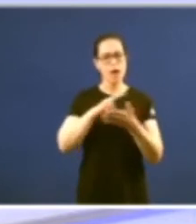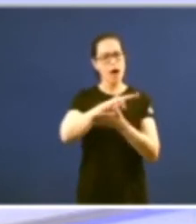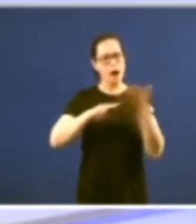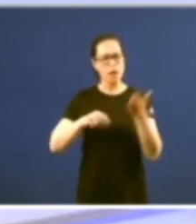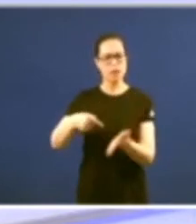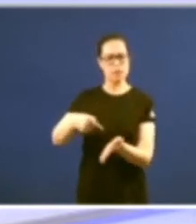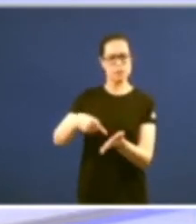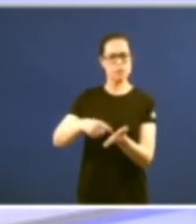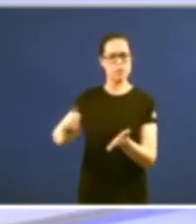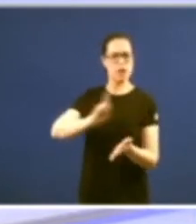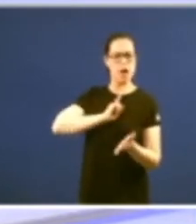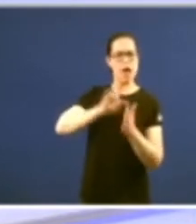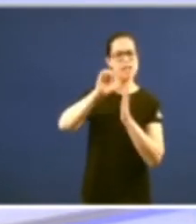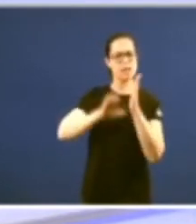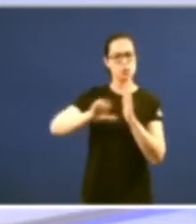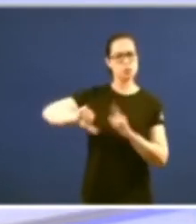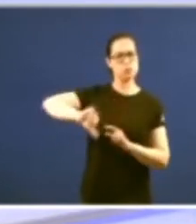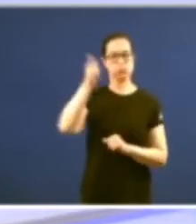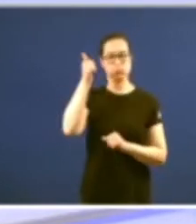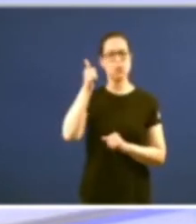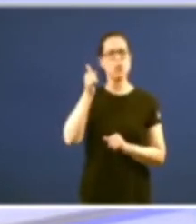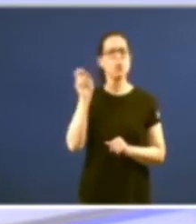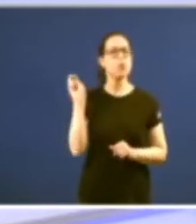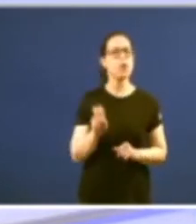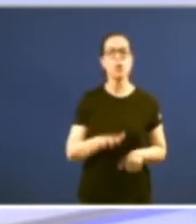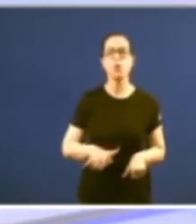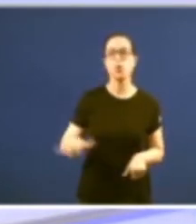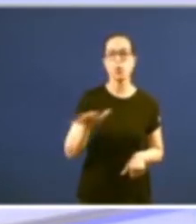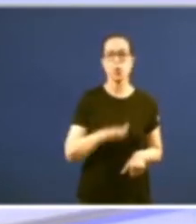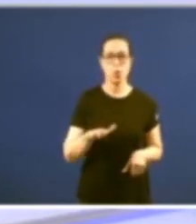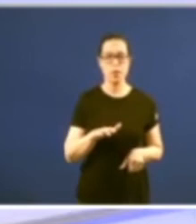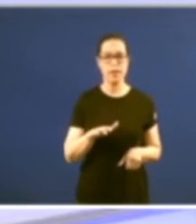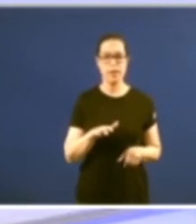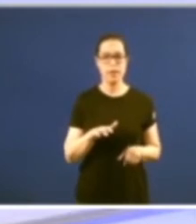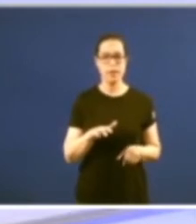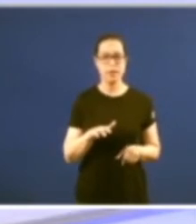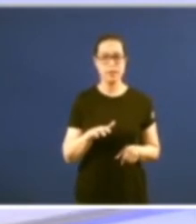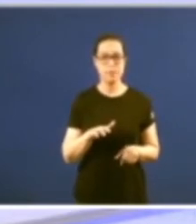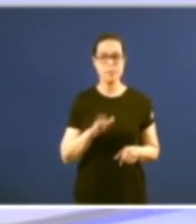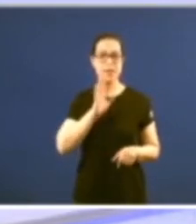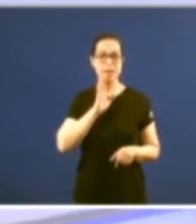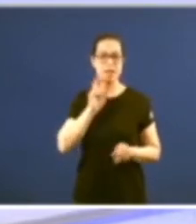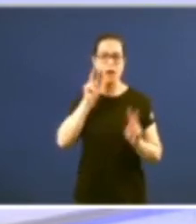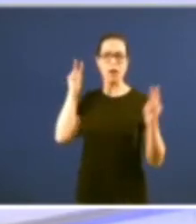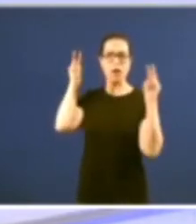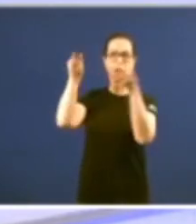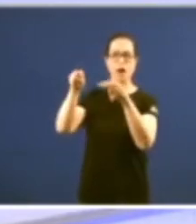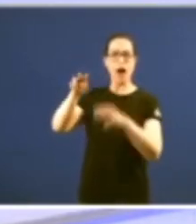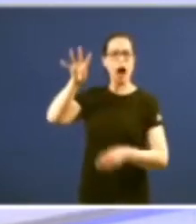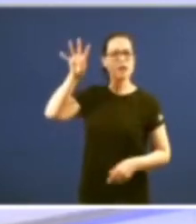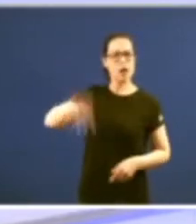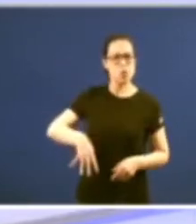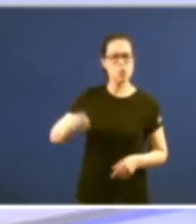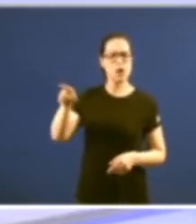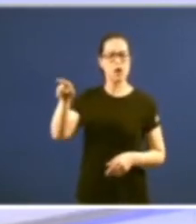de contar con estatuto propio e que buscala no efecto emulación respecto do que se vía en Cataluña con aquela memorable